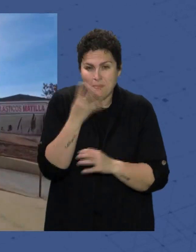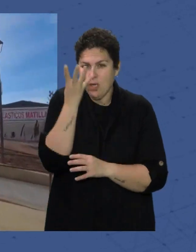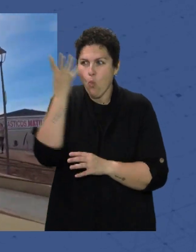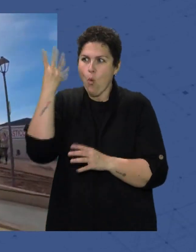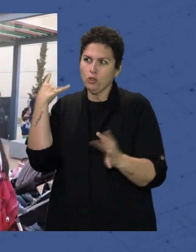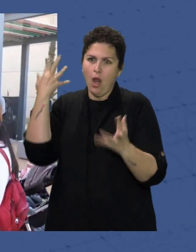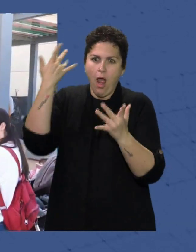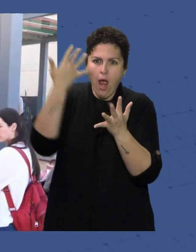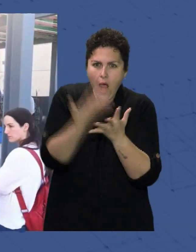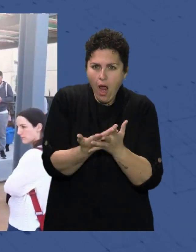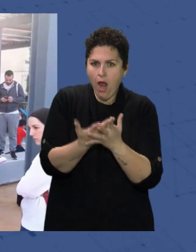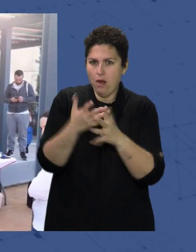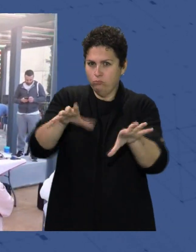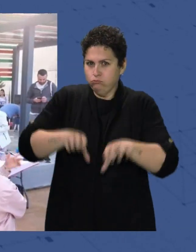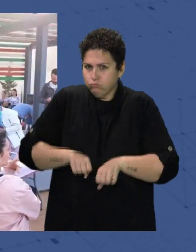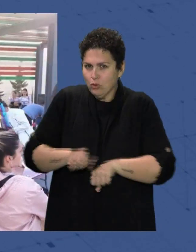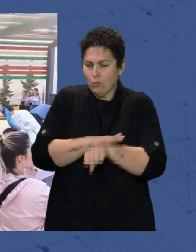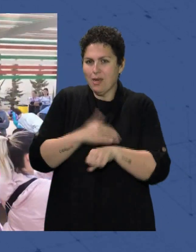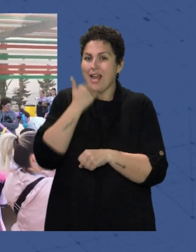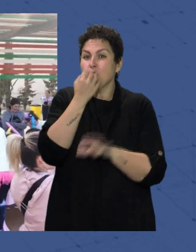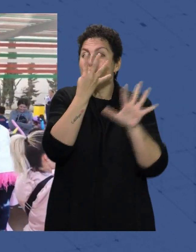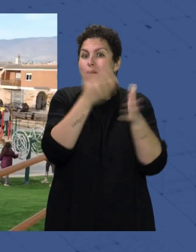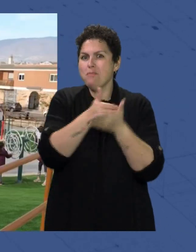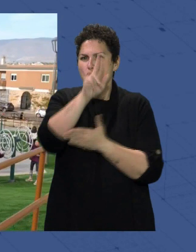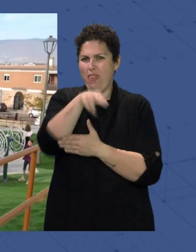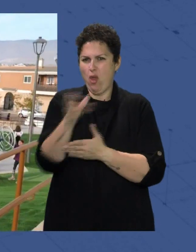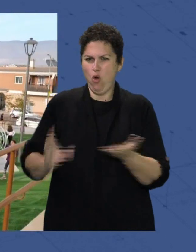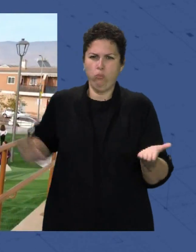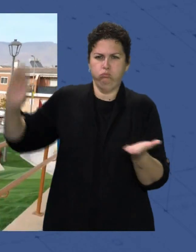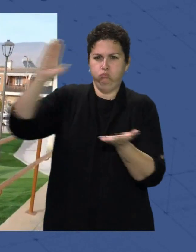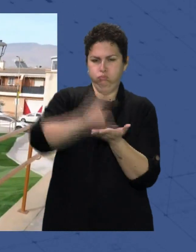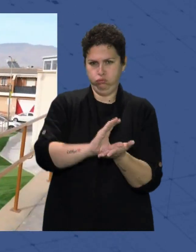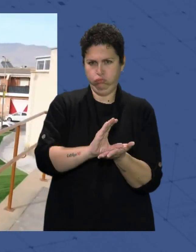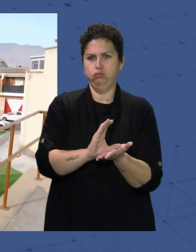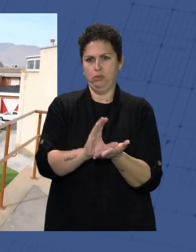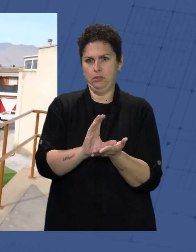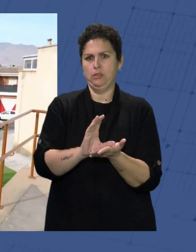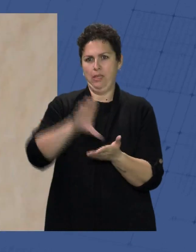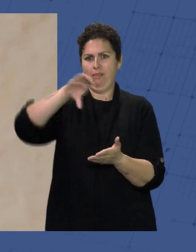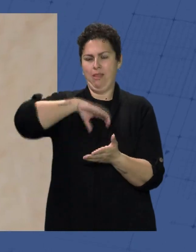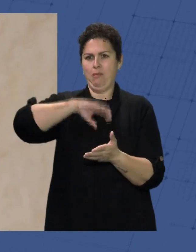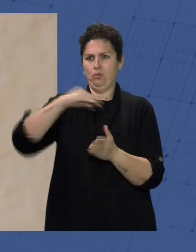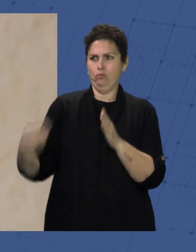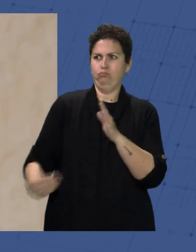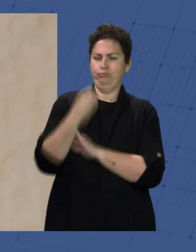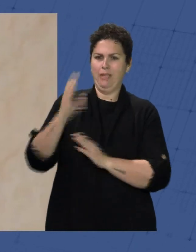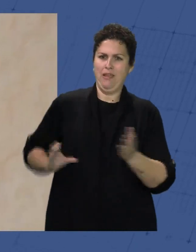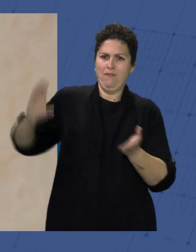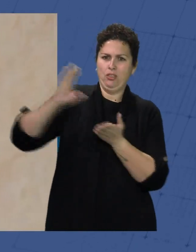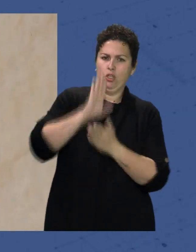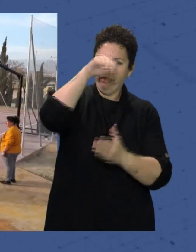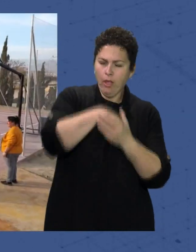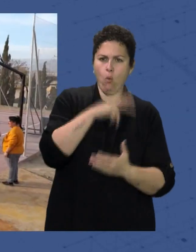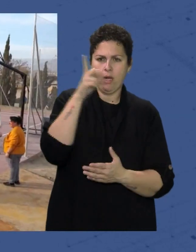legislatura Han sido casi 9 millones de euros 9 millones de euros Que Diputación Está invirtiendo En Huercas